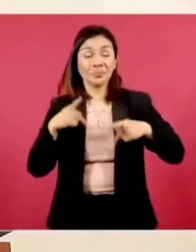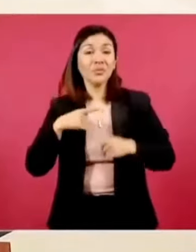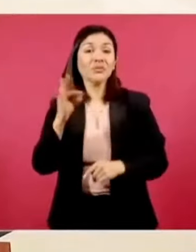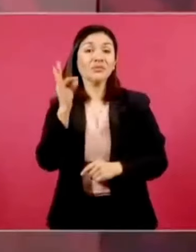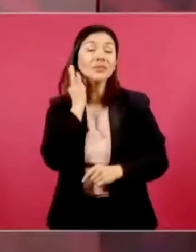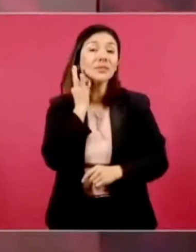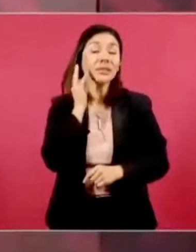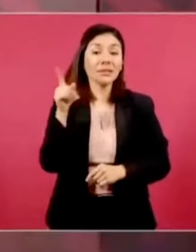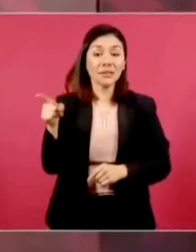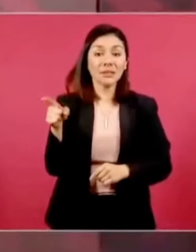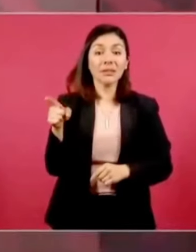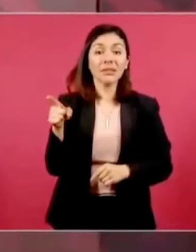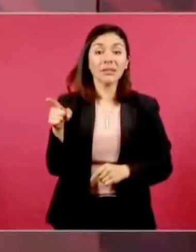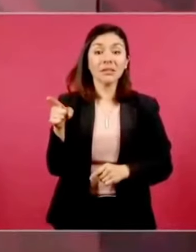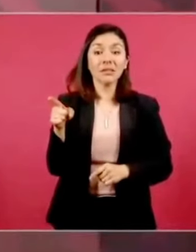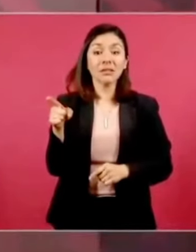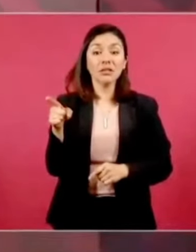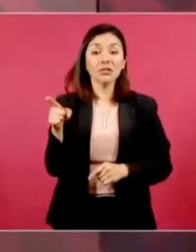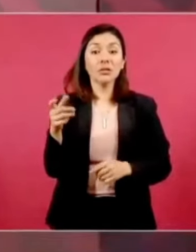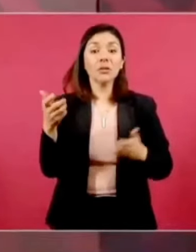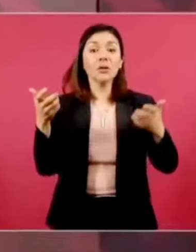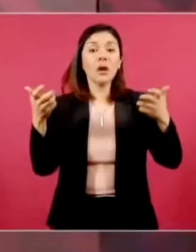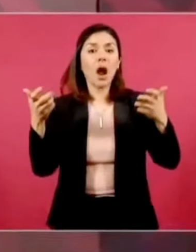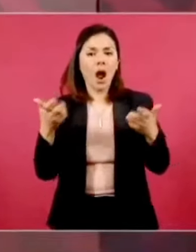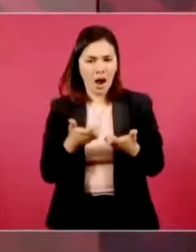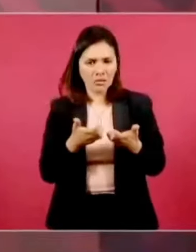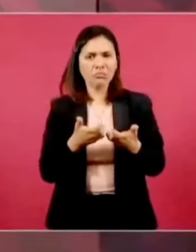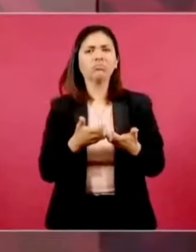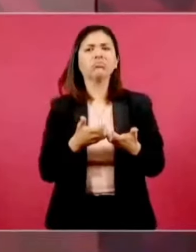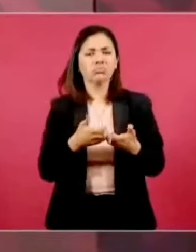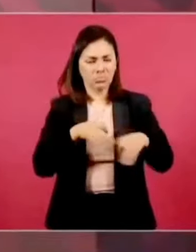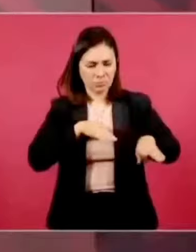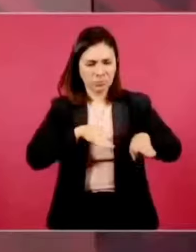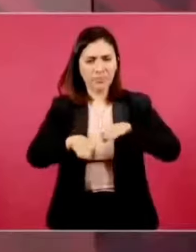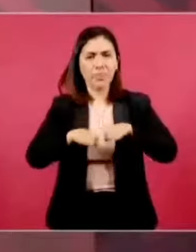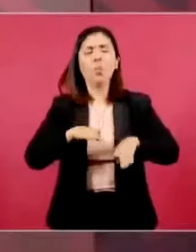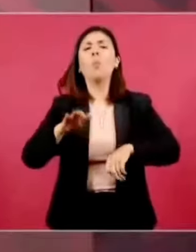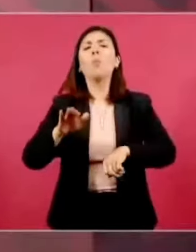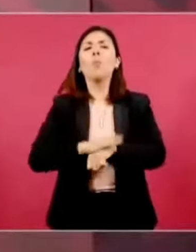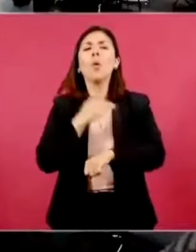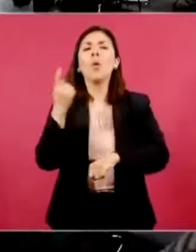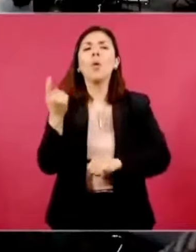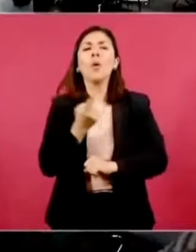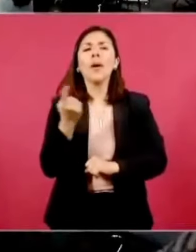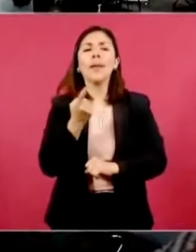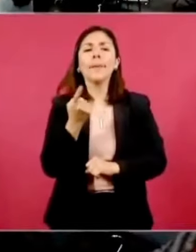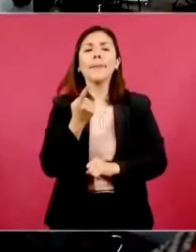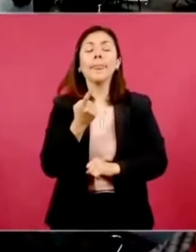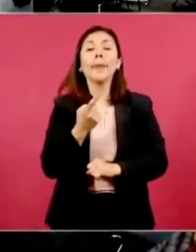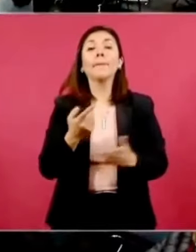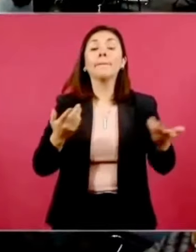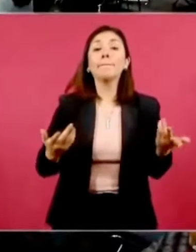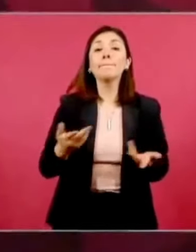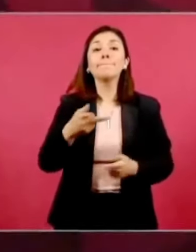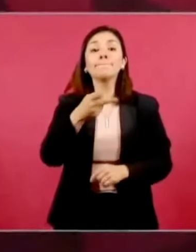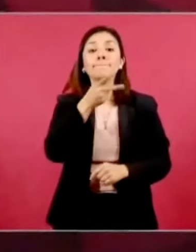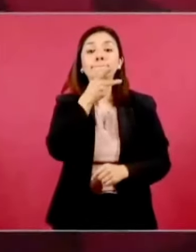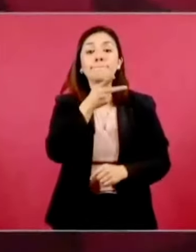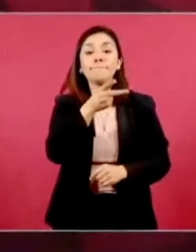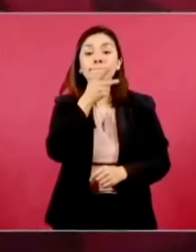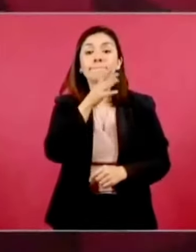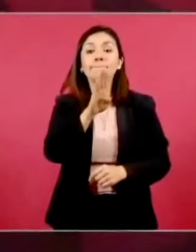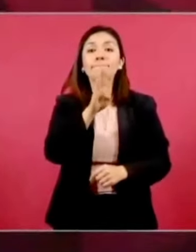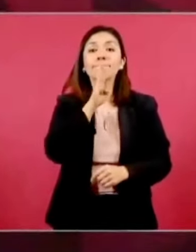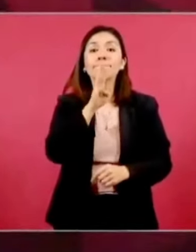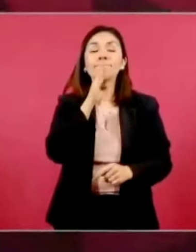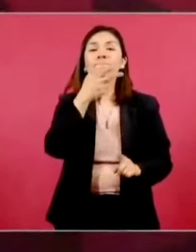Él actuó, según entiendo, porque los padres de